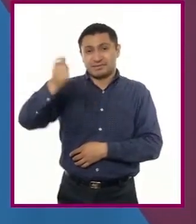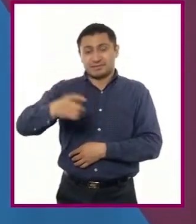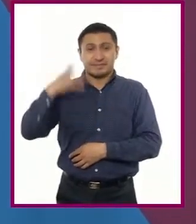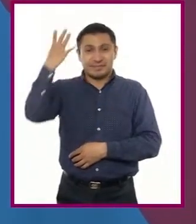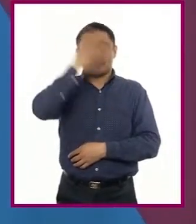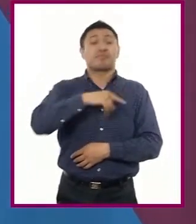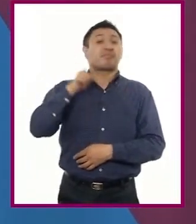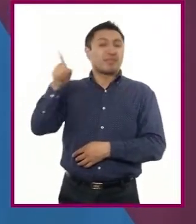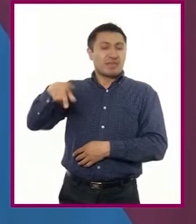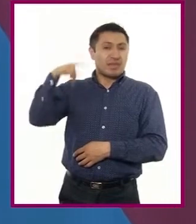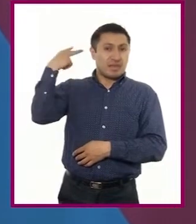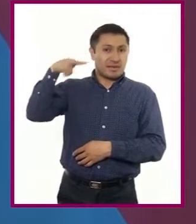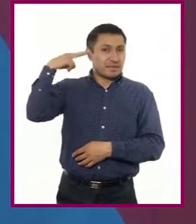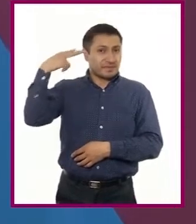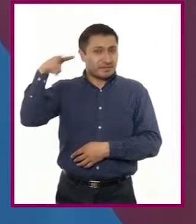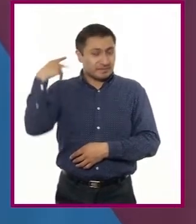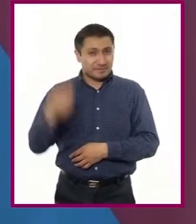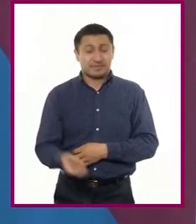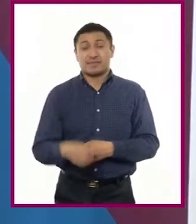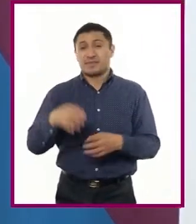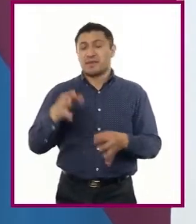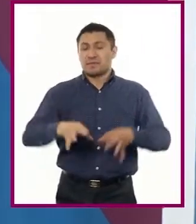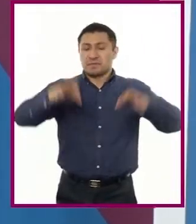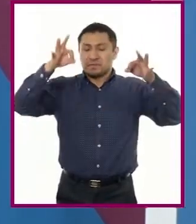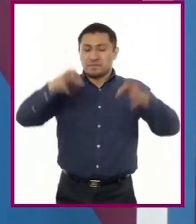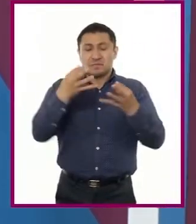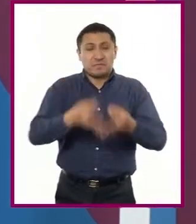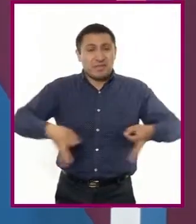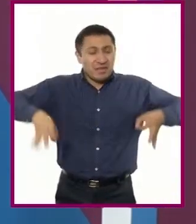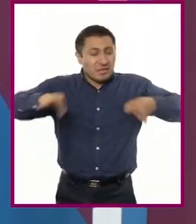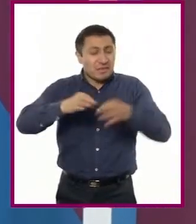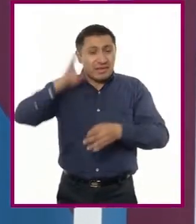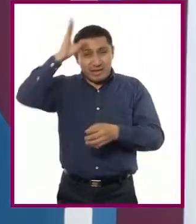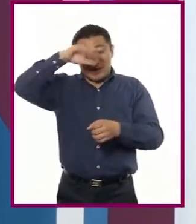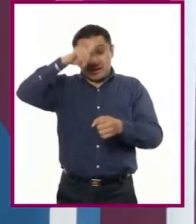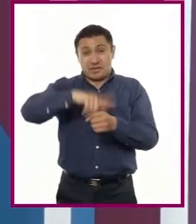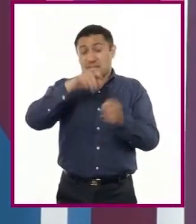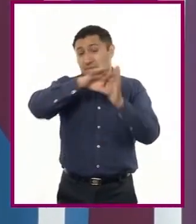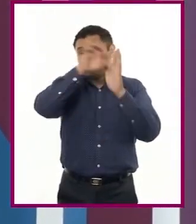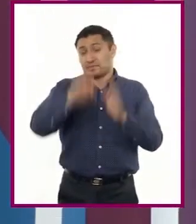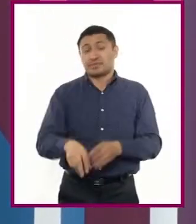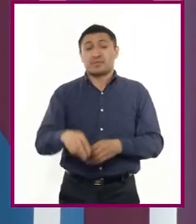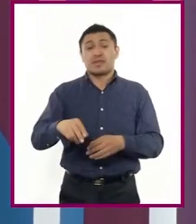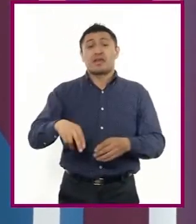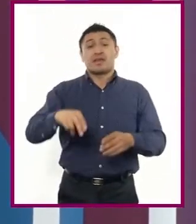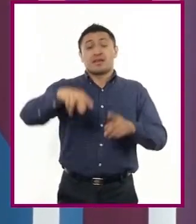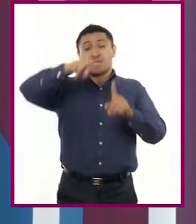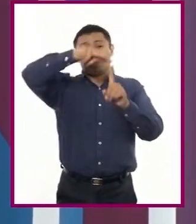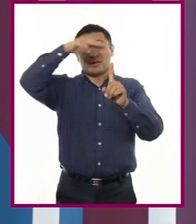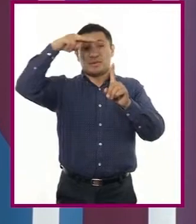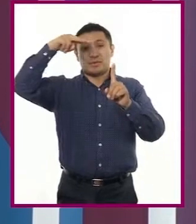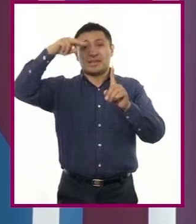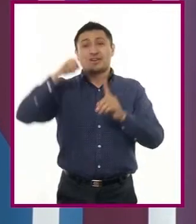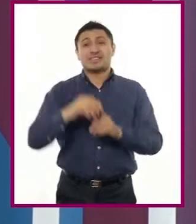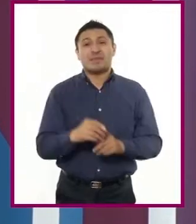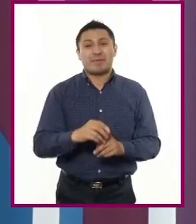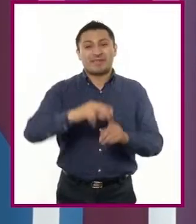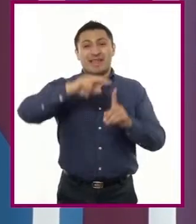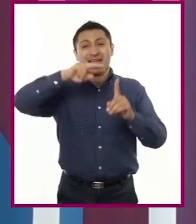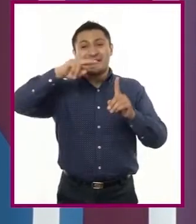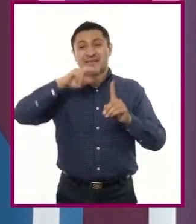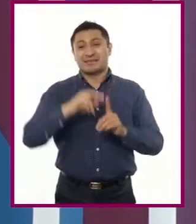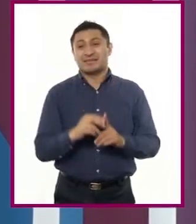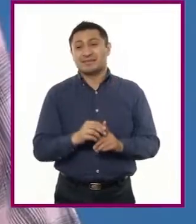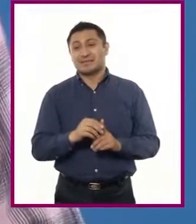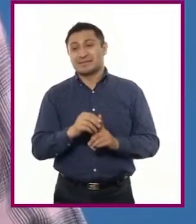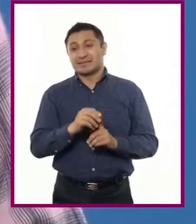de Veracruz, el cual es rico en cultura. Un ejemplo de ello son los voladores de Papantla, también llamados pájaros de